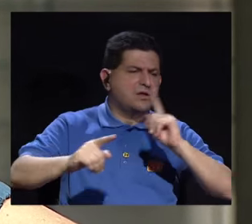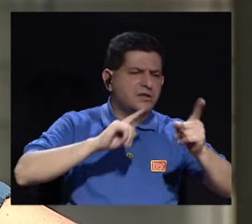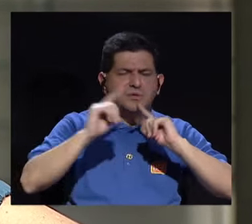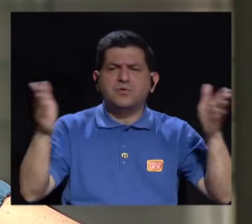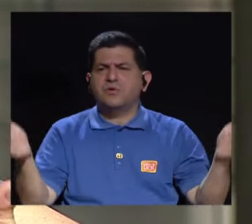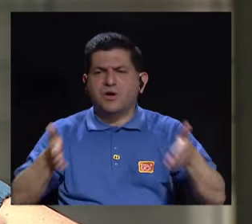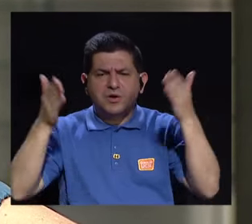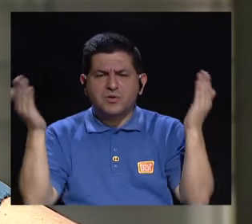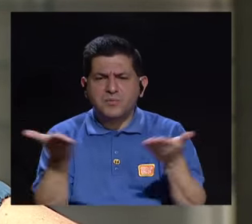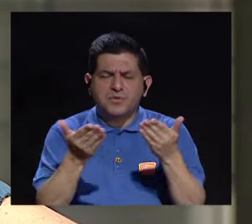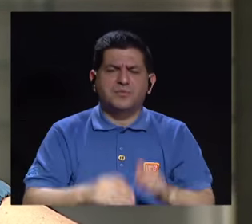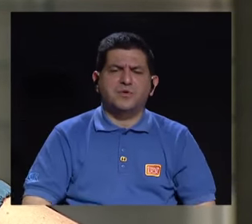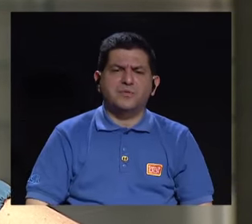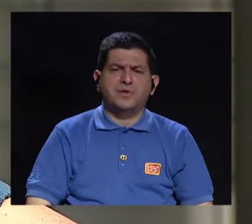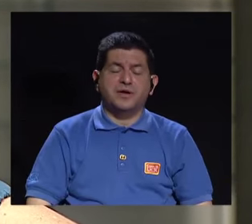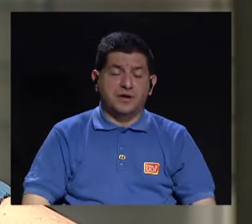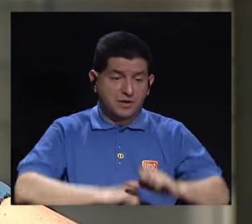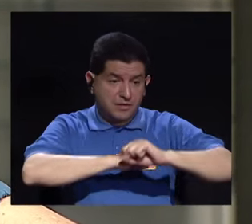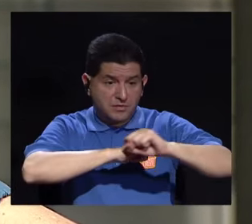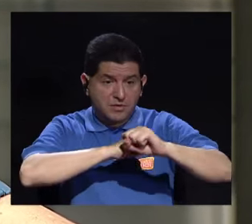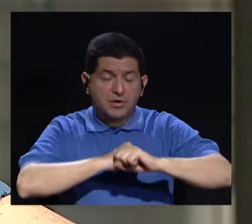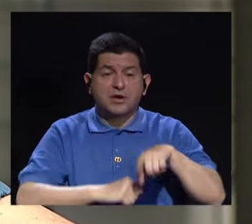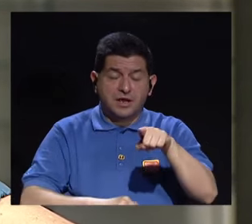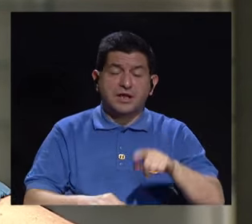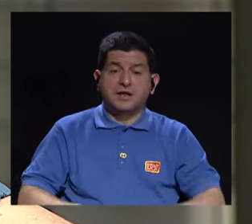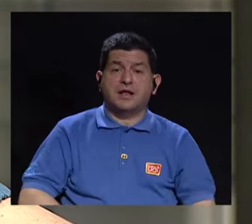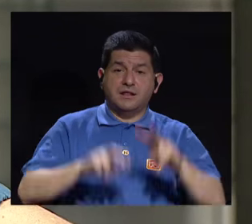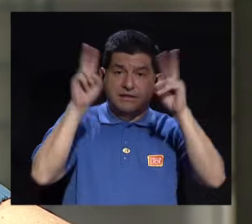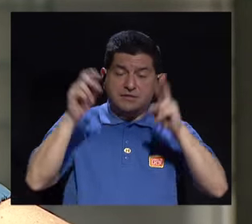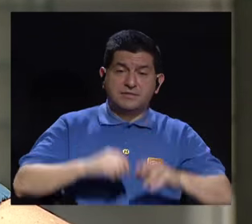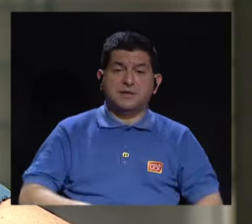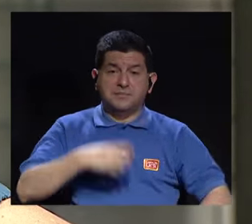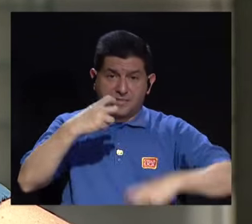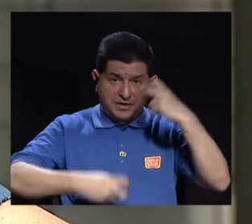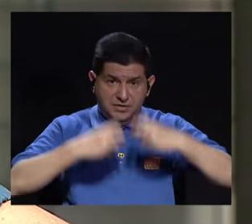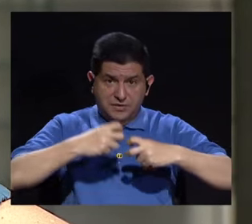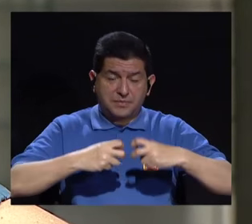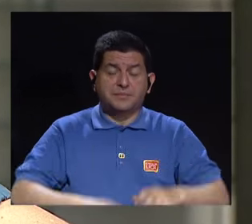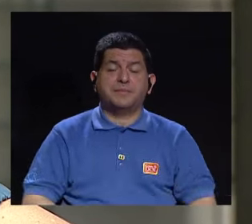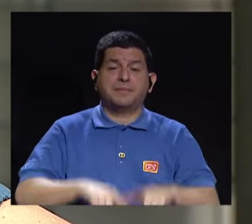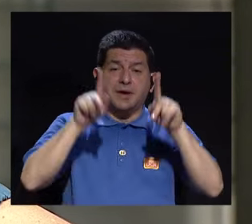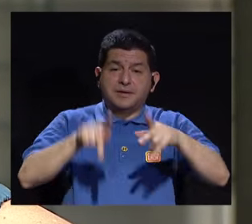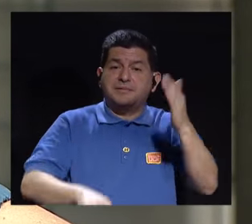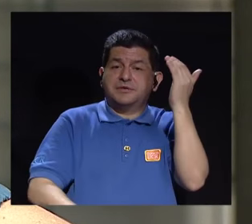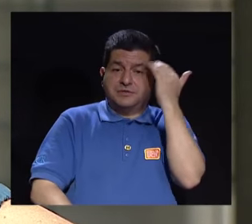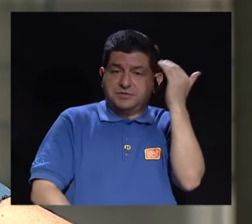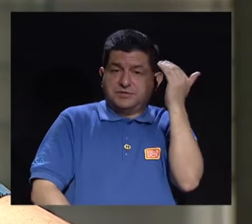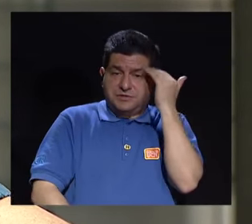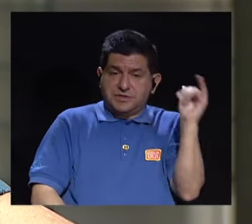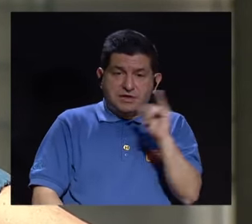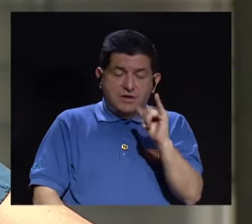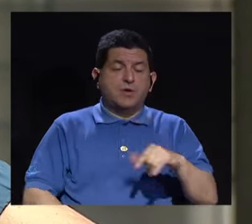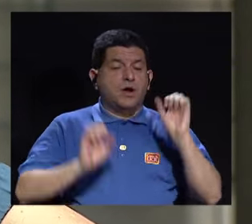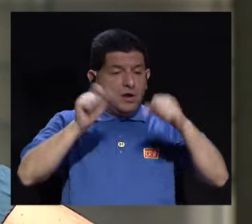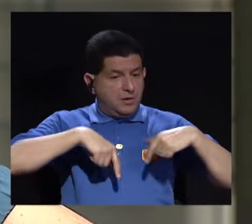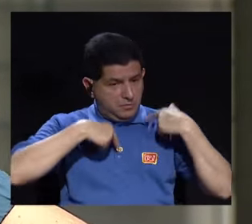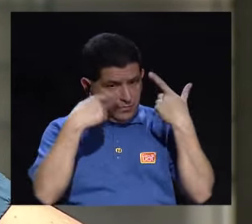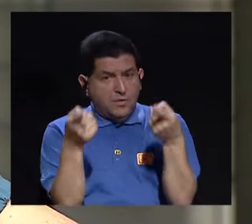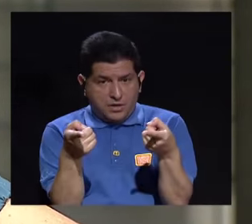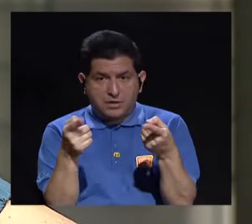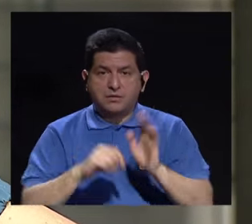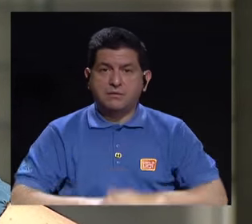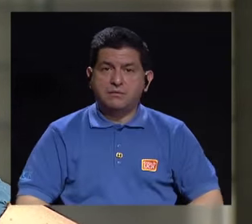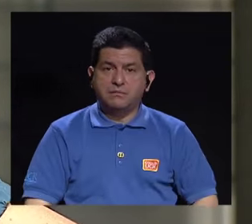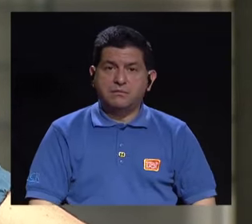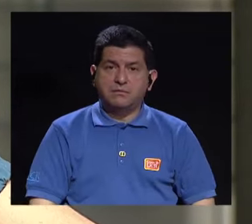divulgar, promover, promocionar los trastornos para que la población pueda saber, conozca y también pueda acudir